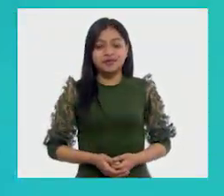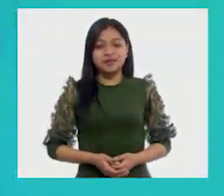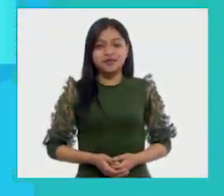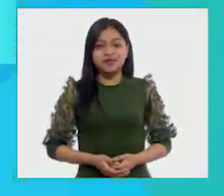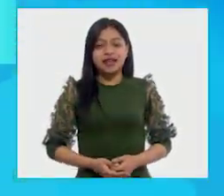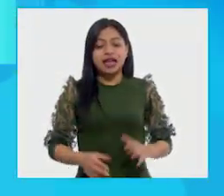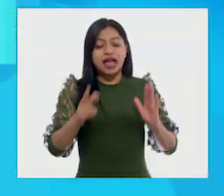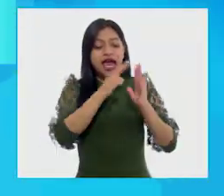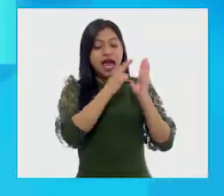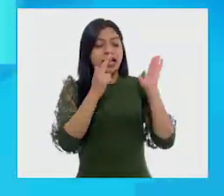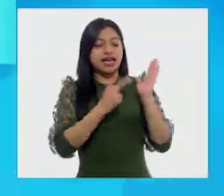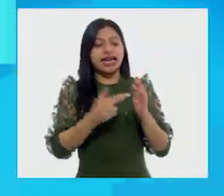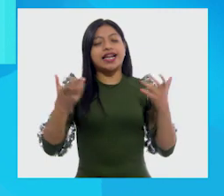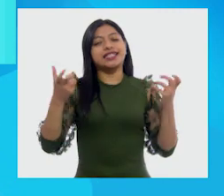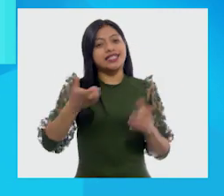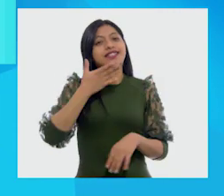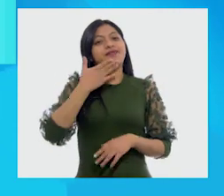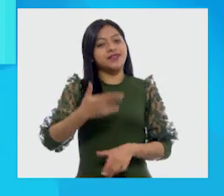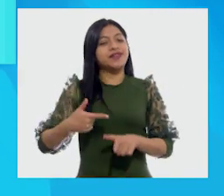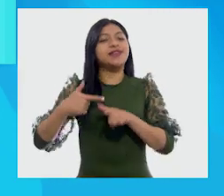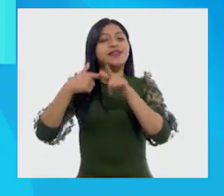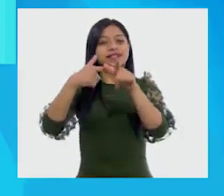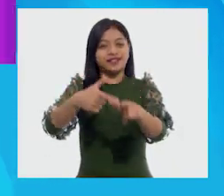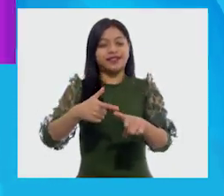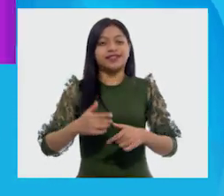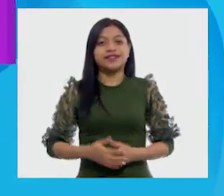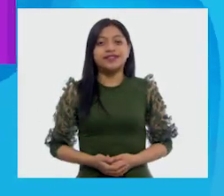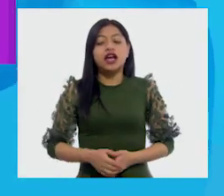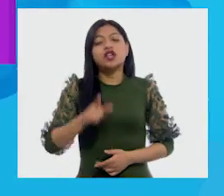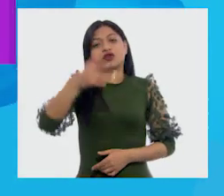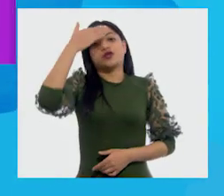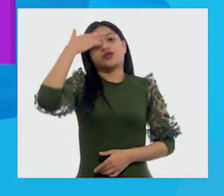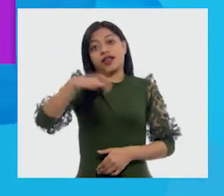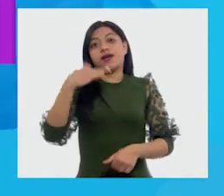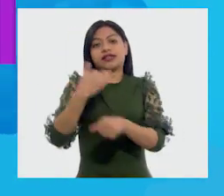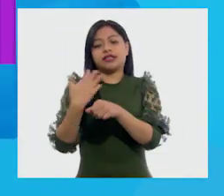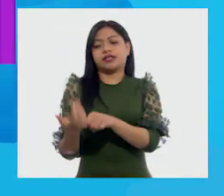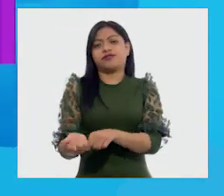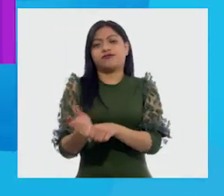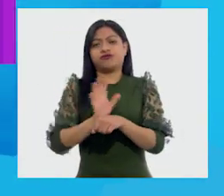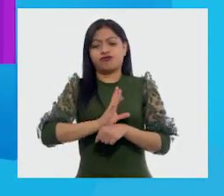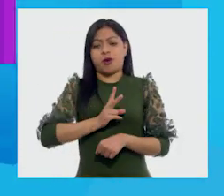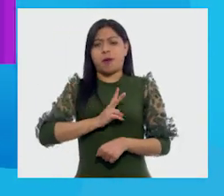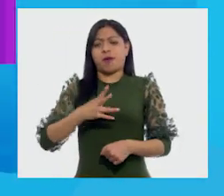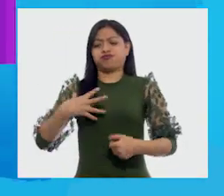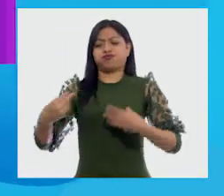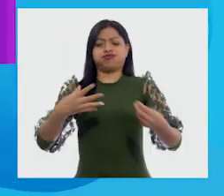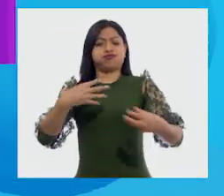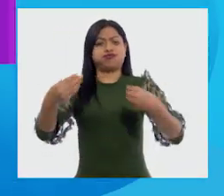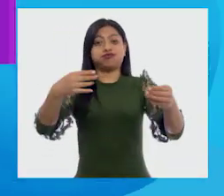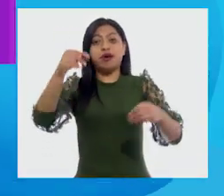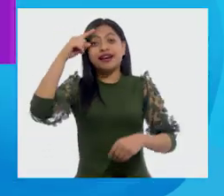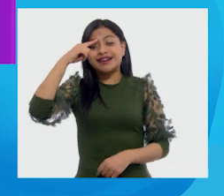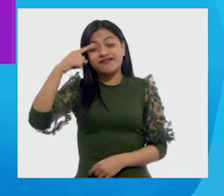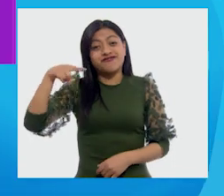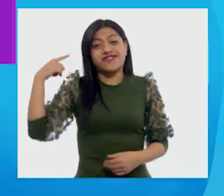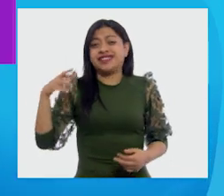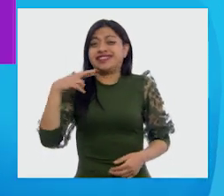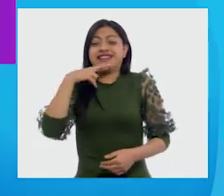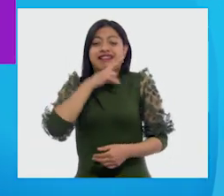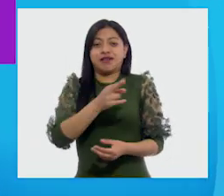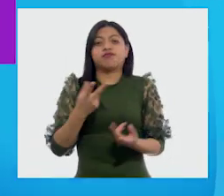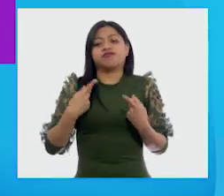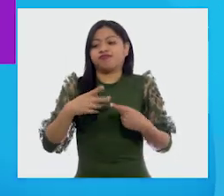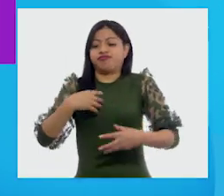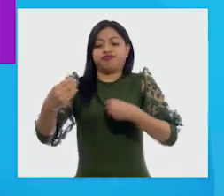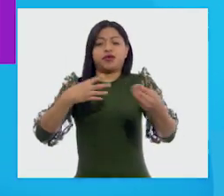Buenas prácticas para seguir adelante. Como todos sabemos, el COVID-19 es un virus que se contagia muy fácilmente entre las